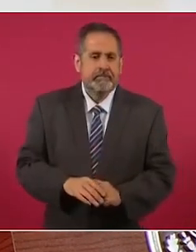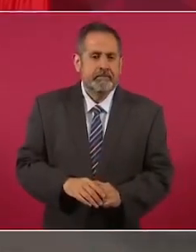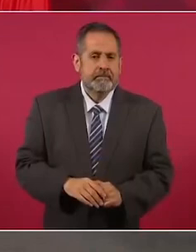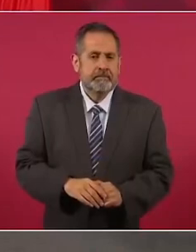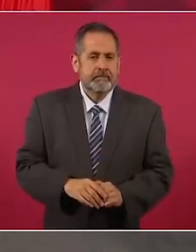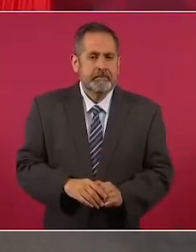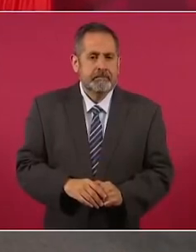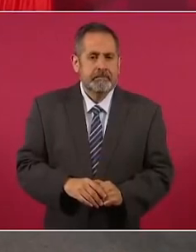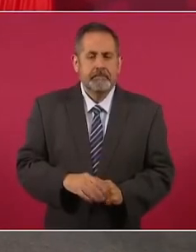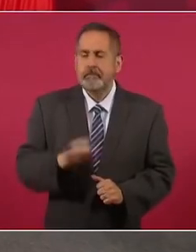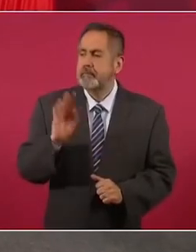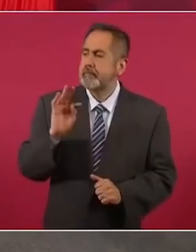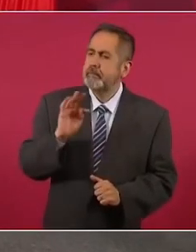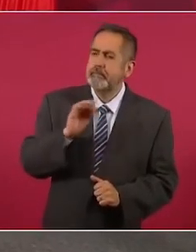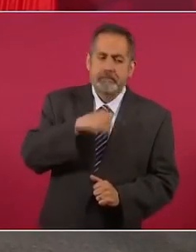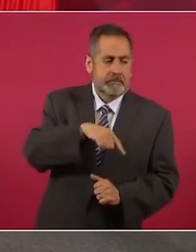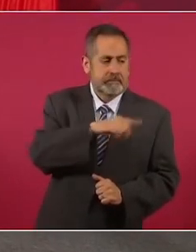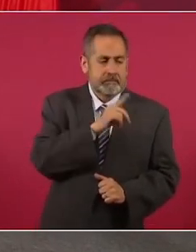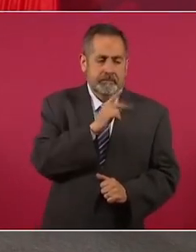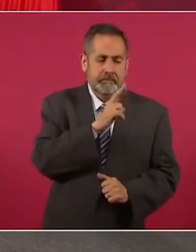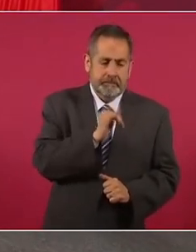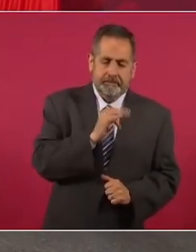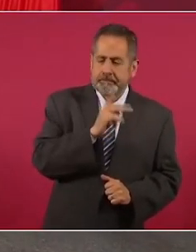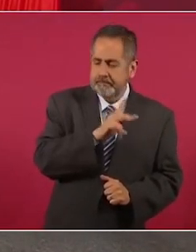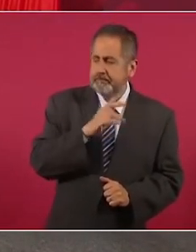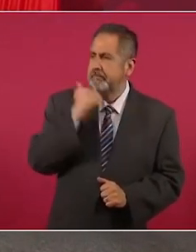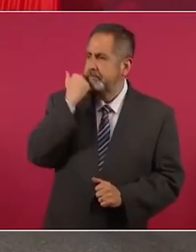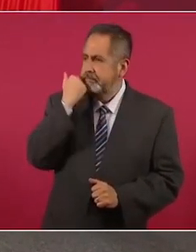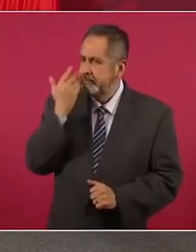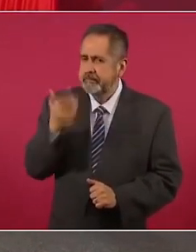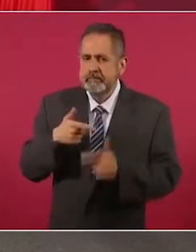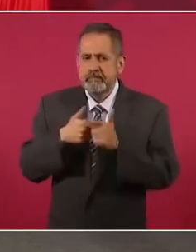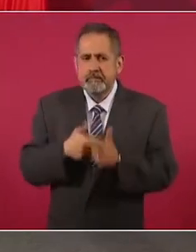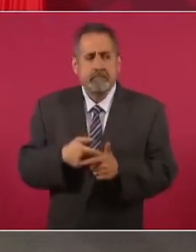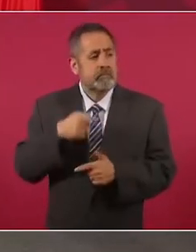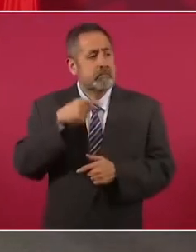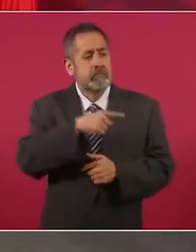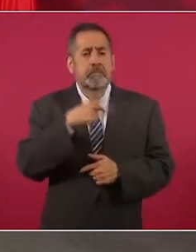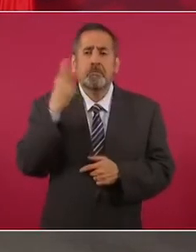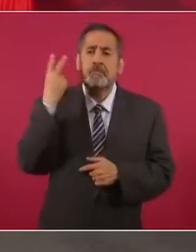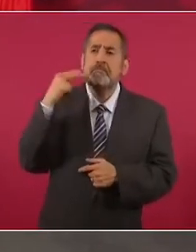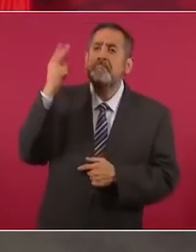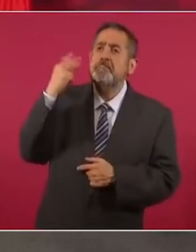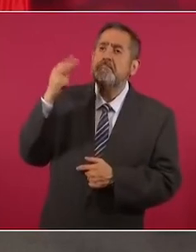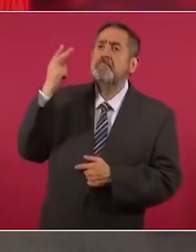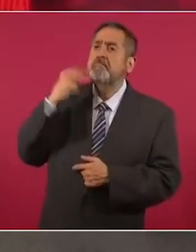y queremos que viajen por todo el mundo